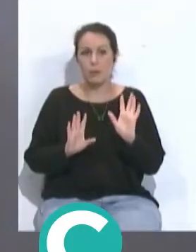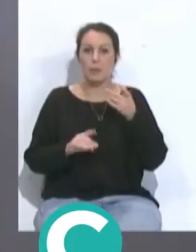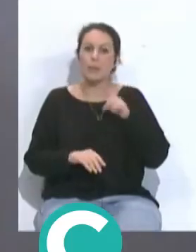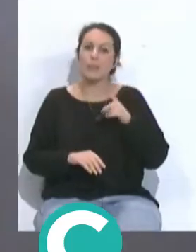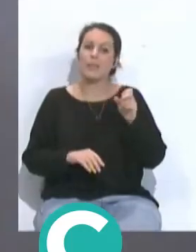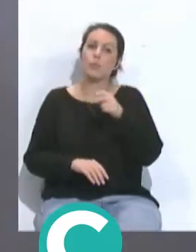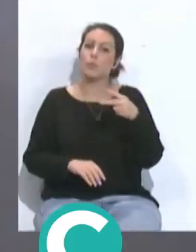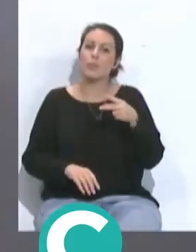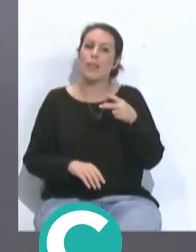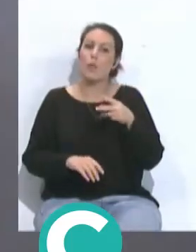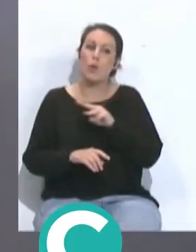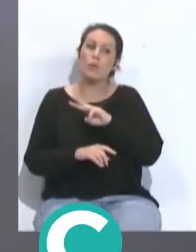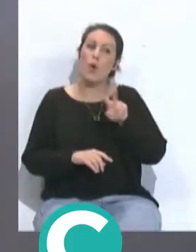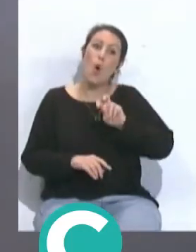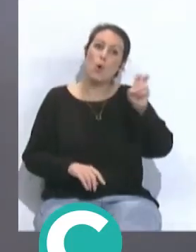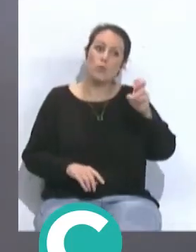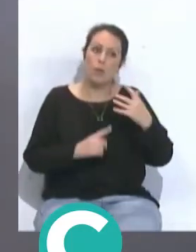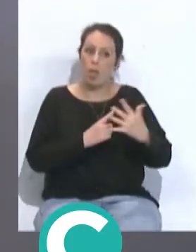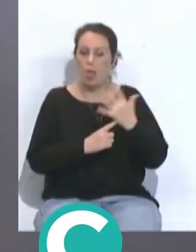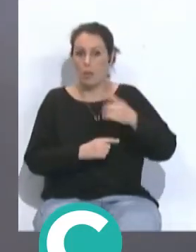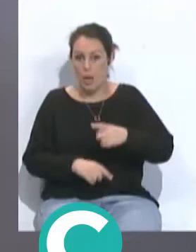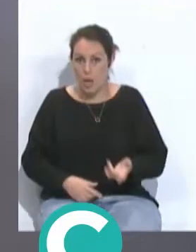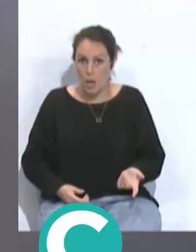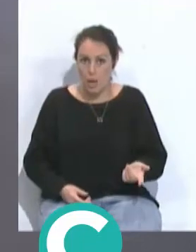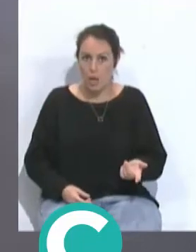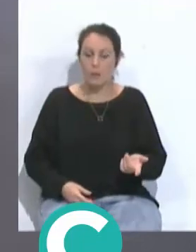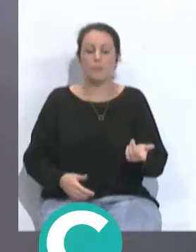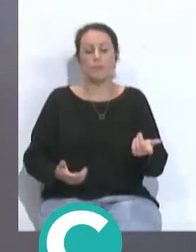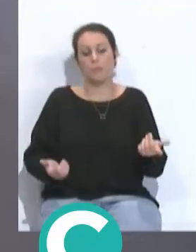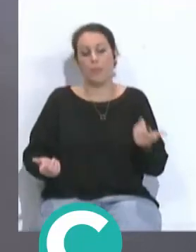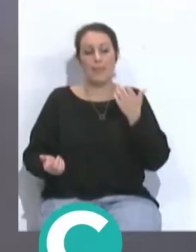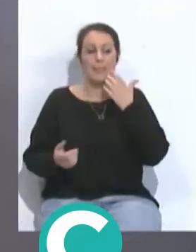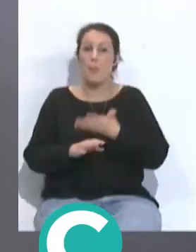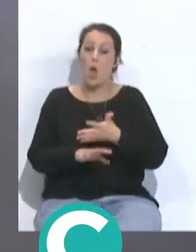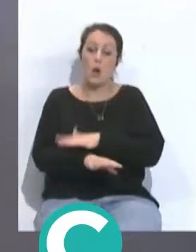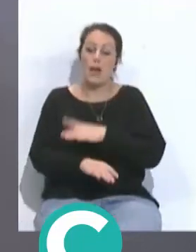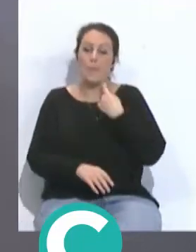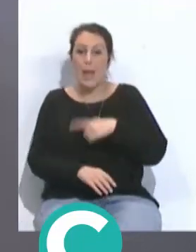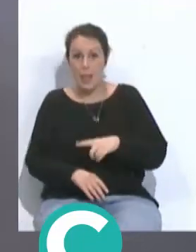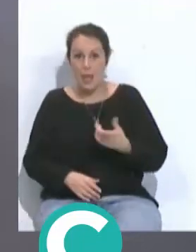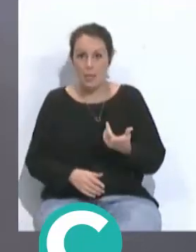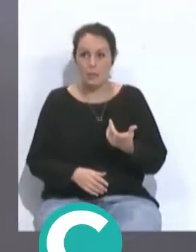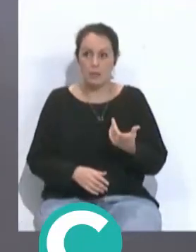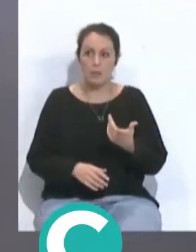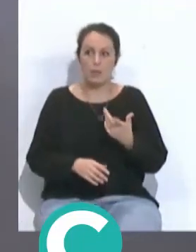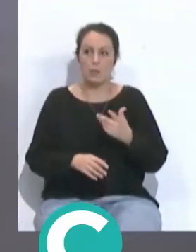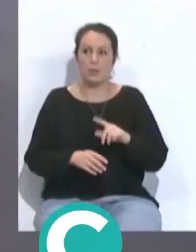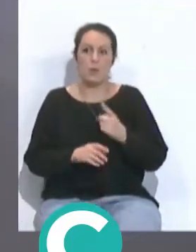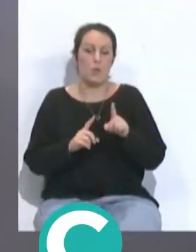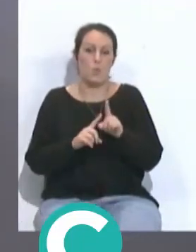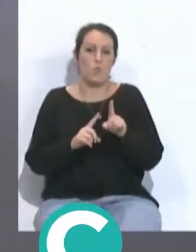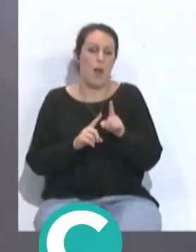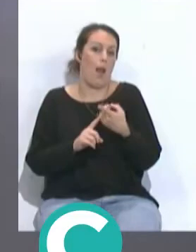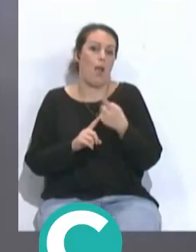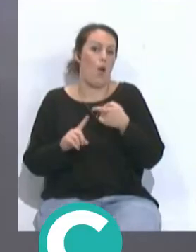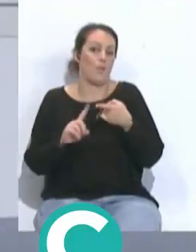resultados los B3-0 también influyen por supuesto que sí pero si nos ponemos porque si pierde el Mallorca la permanencia sea barata